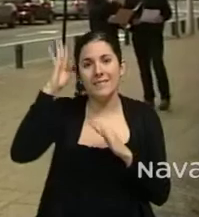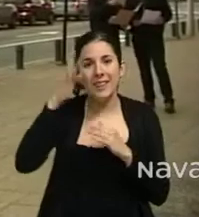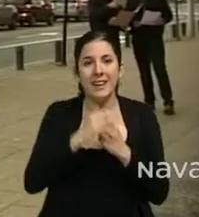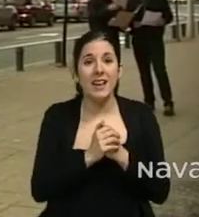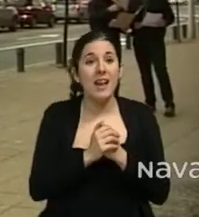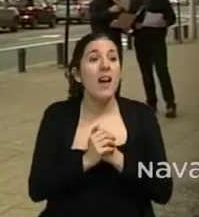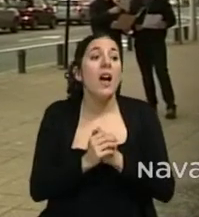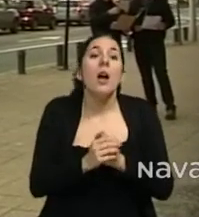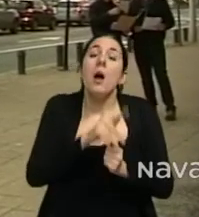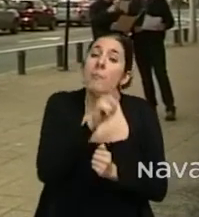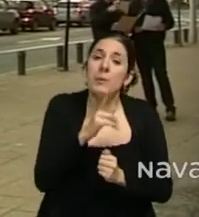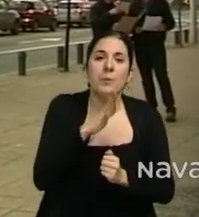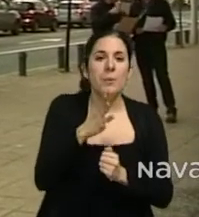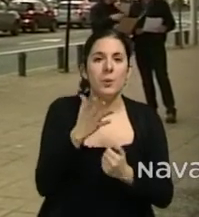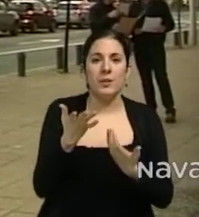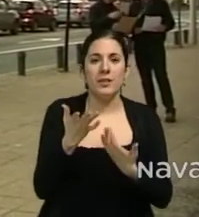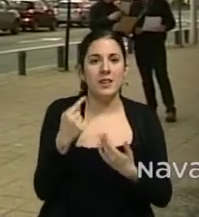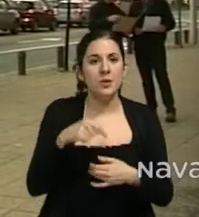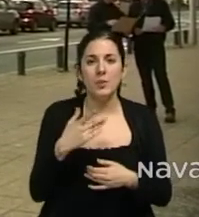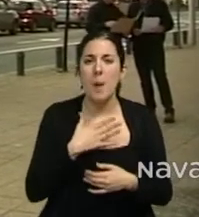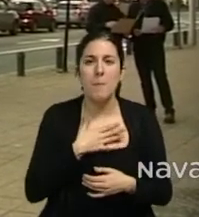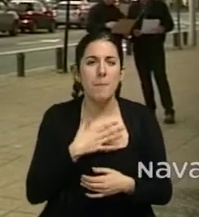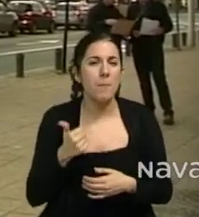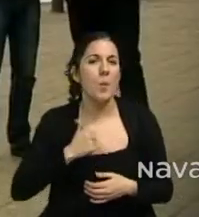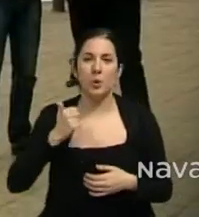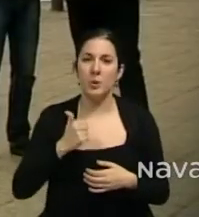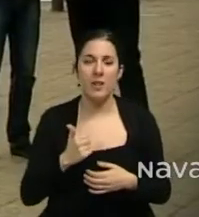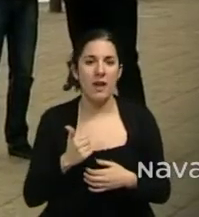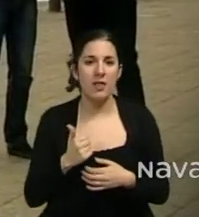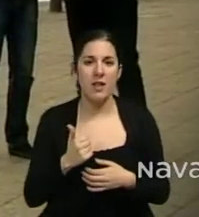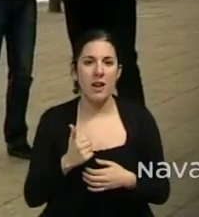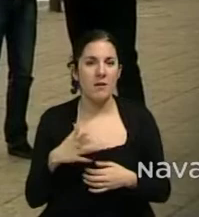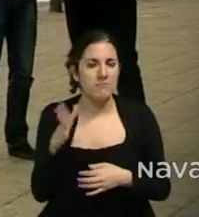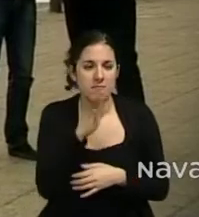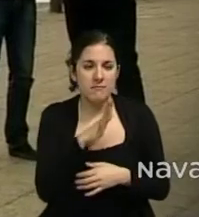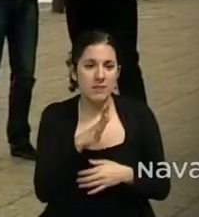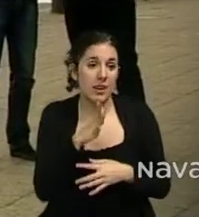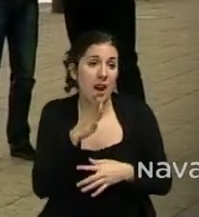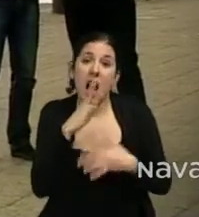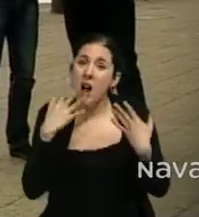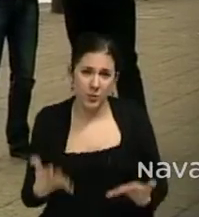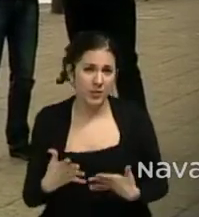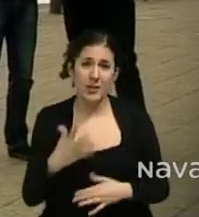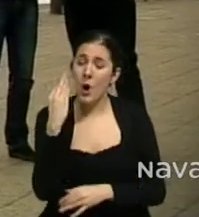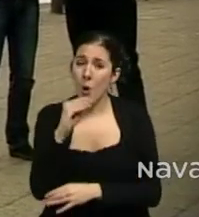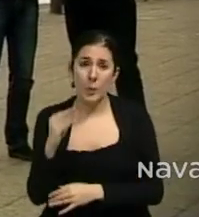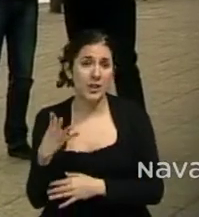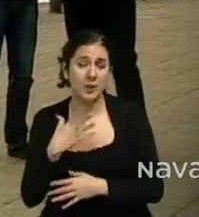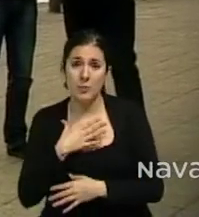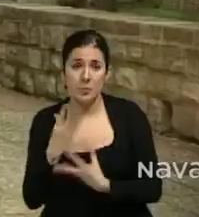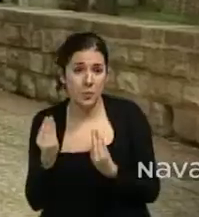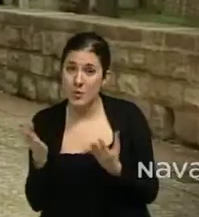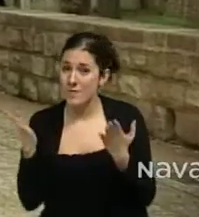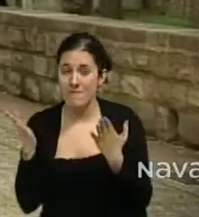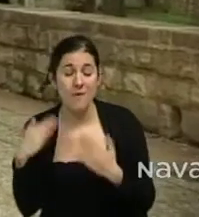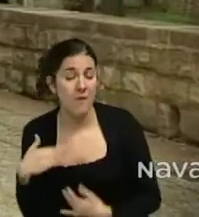lugar, porque, bueno, pues es una oportunidad que a día de hoy muchos jóvenes, por desgracia, no tienen la posibilidad de